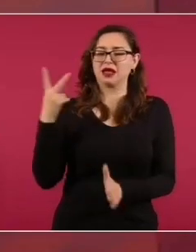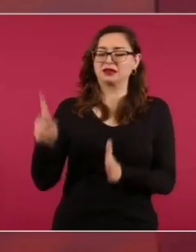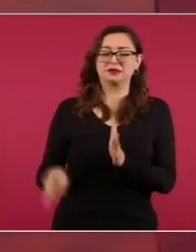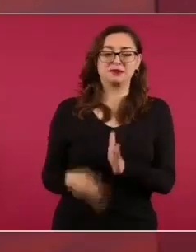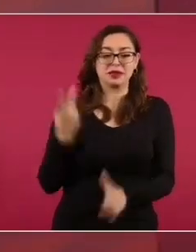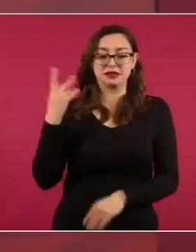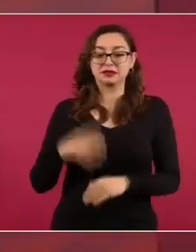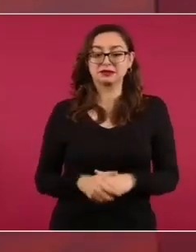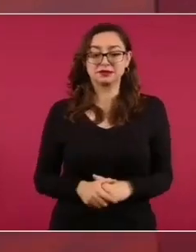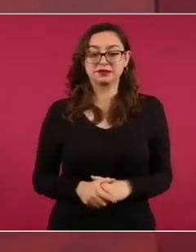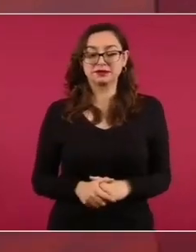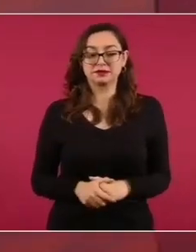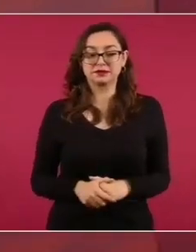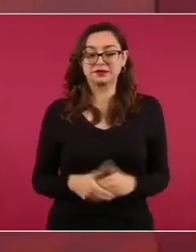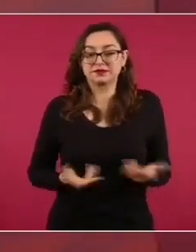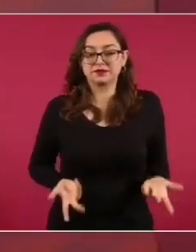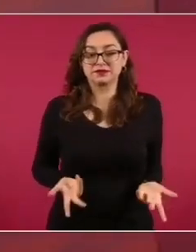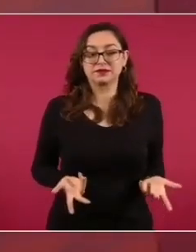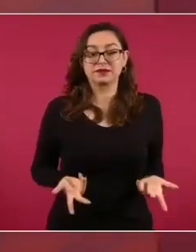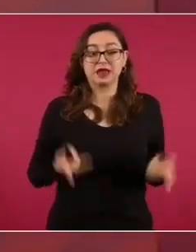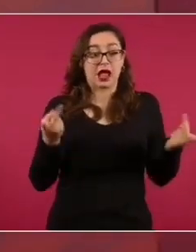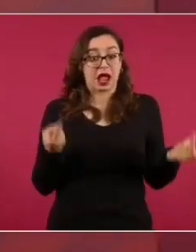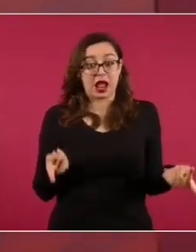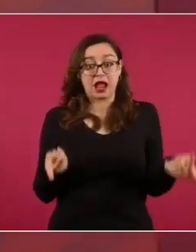Nosotros no podemos hacer lo mismo.